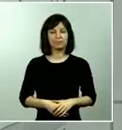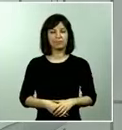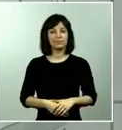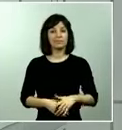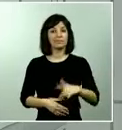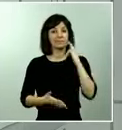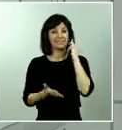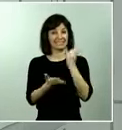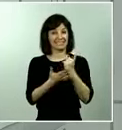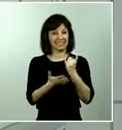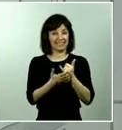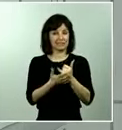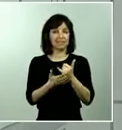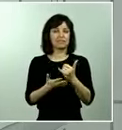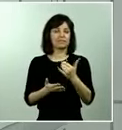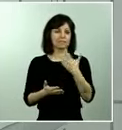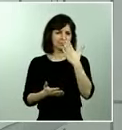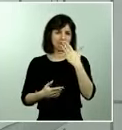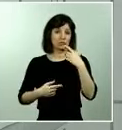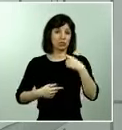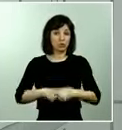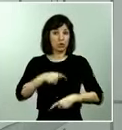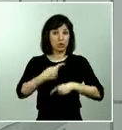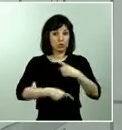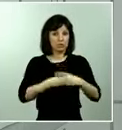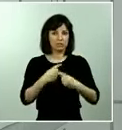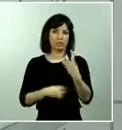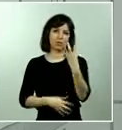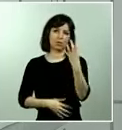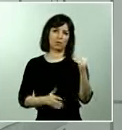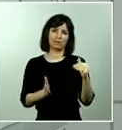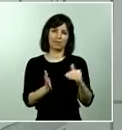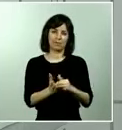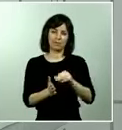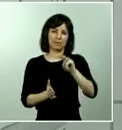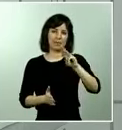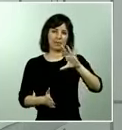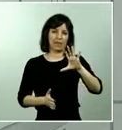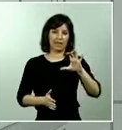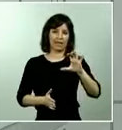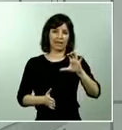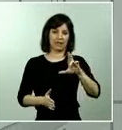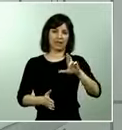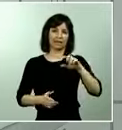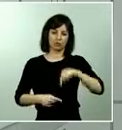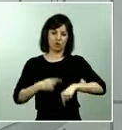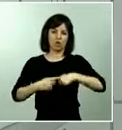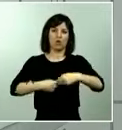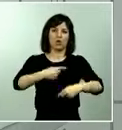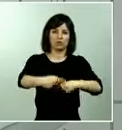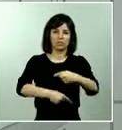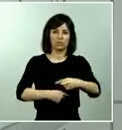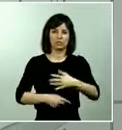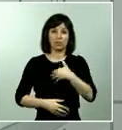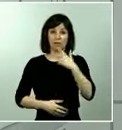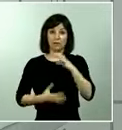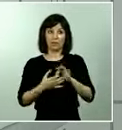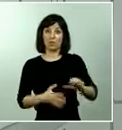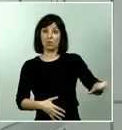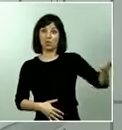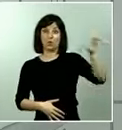PCRs diarias esto nos sitúa en la banda alta en el conjunto de la Unión Europea de países que realizan más